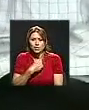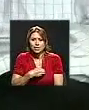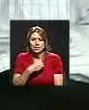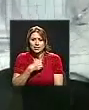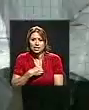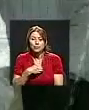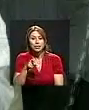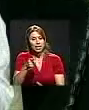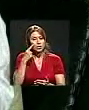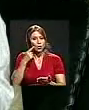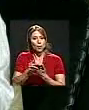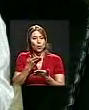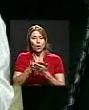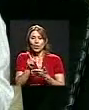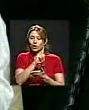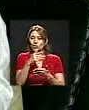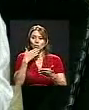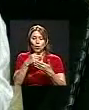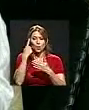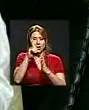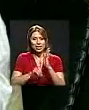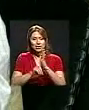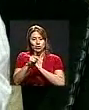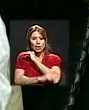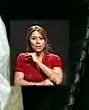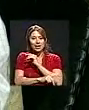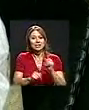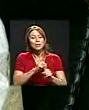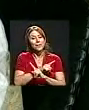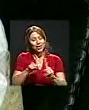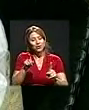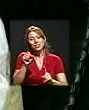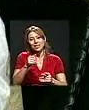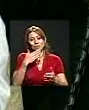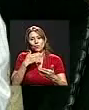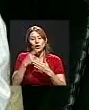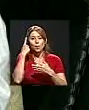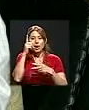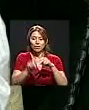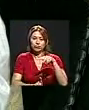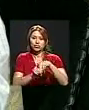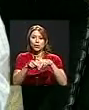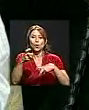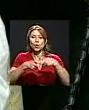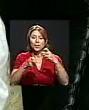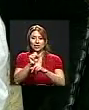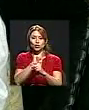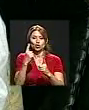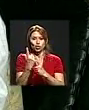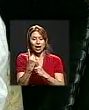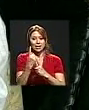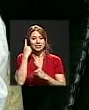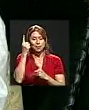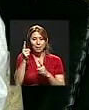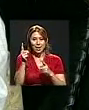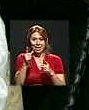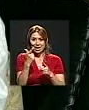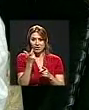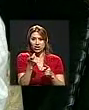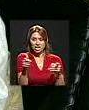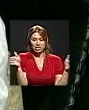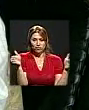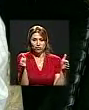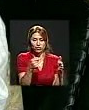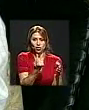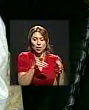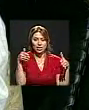que no es muy eficaz en desarrollar el país, pero sí es muy eficaz en causar problemas sociales, en concentrar la riqueza y otros